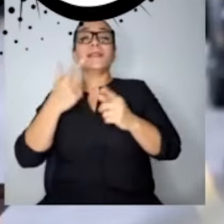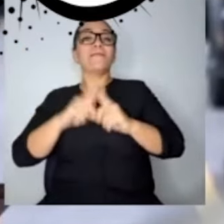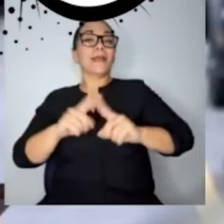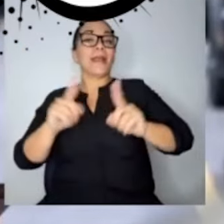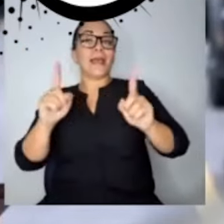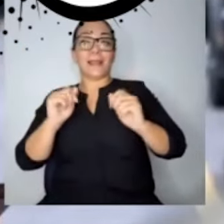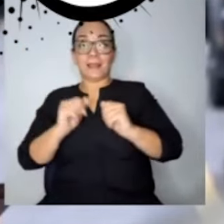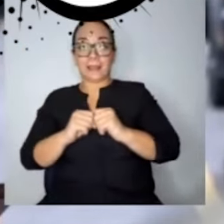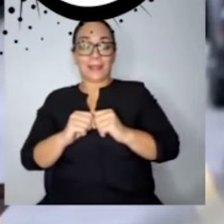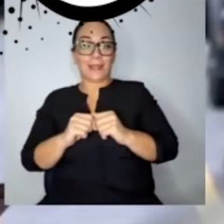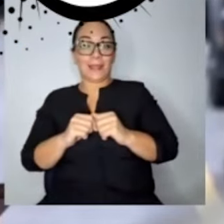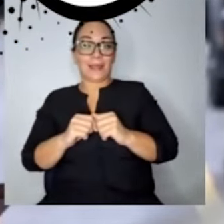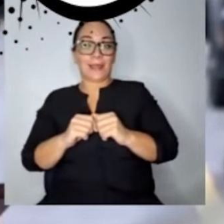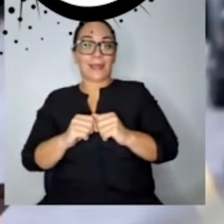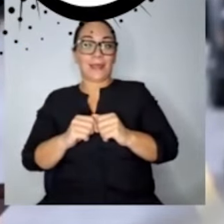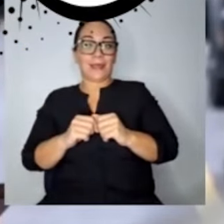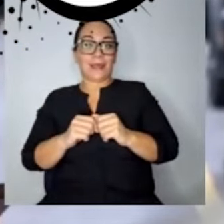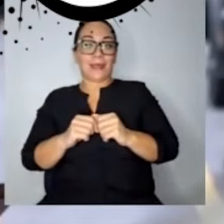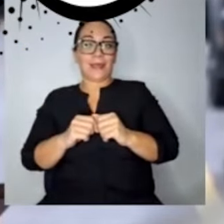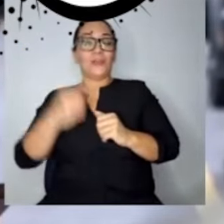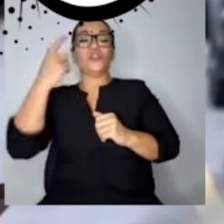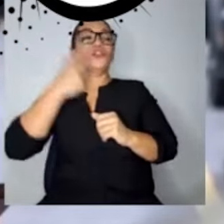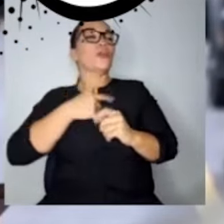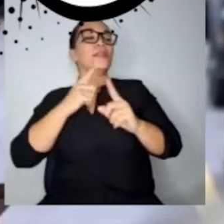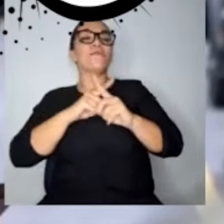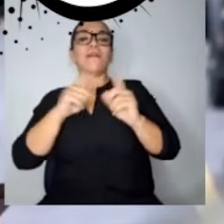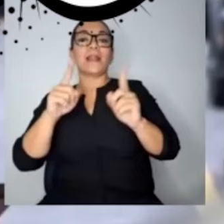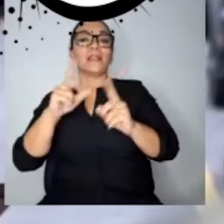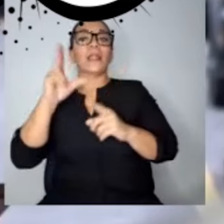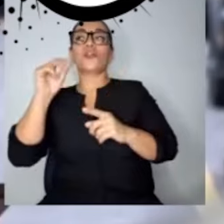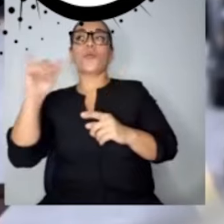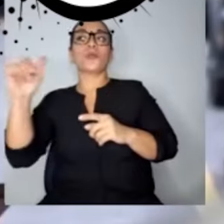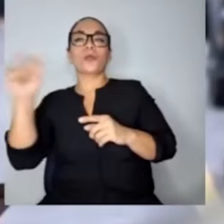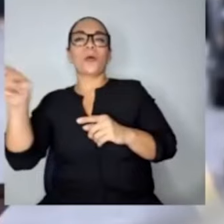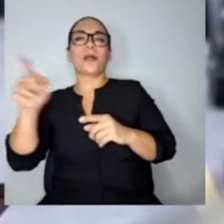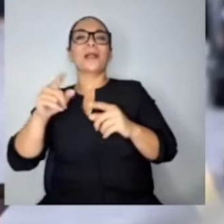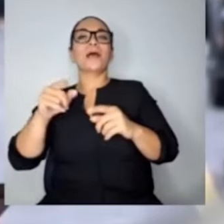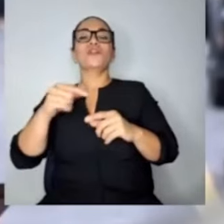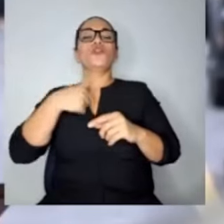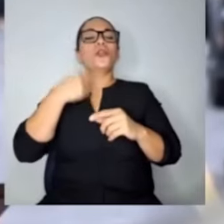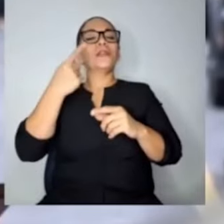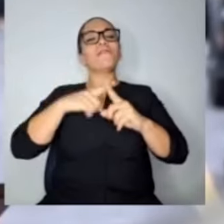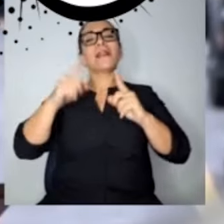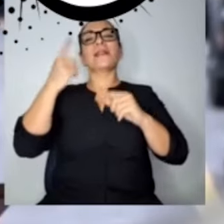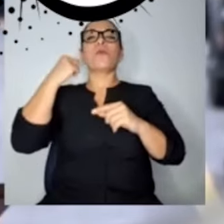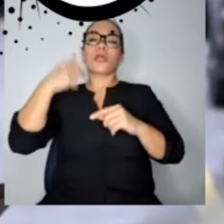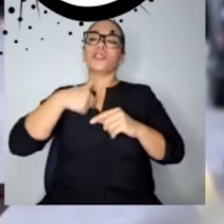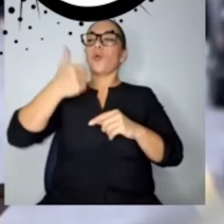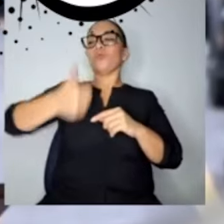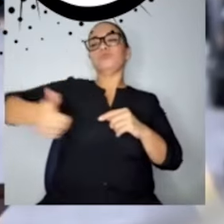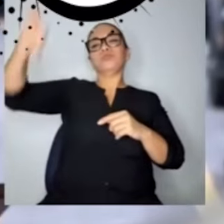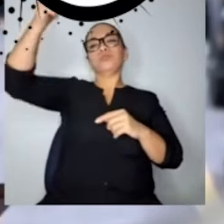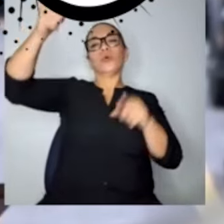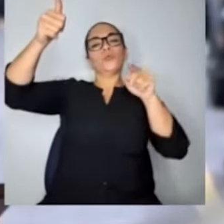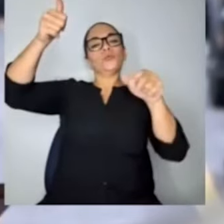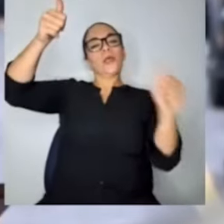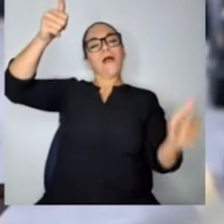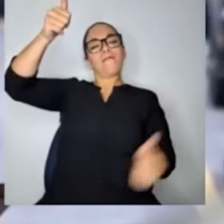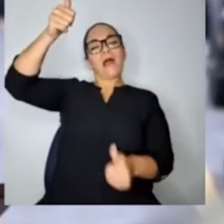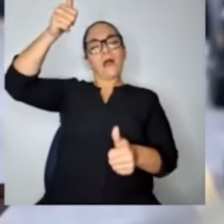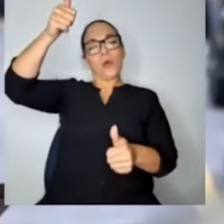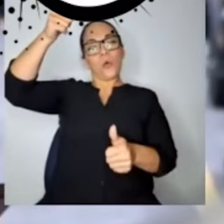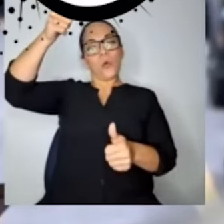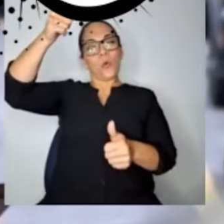no soy igual a usted. Yo soy diferente porque estoy allá arriba y usted allá abajo.